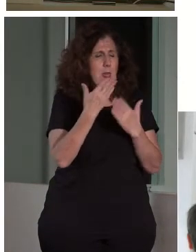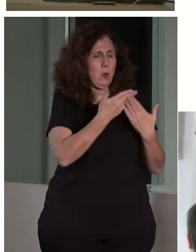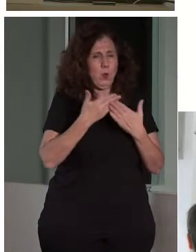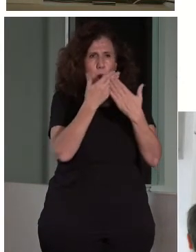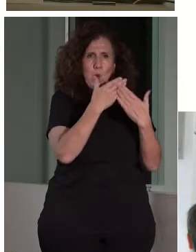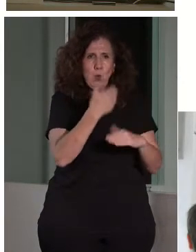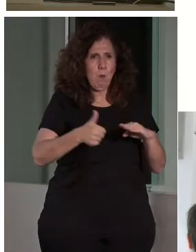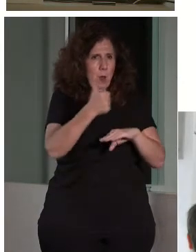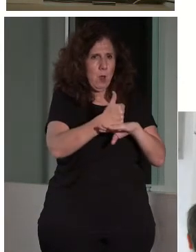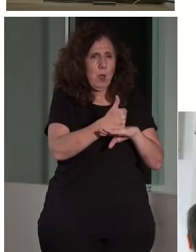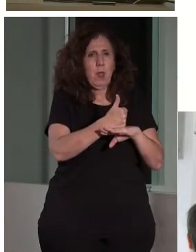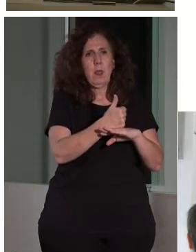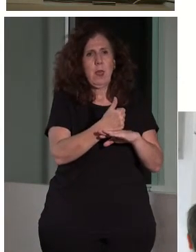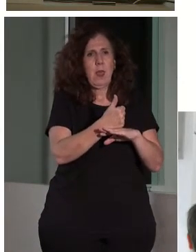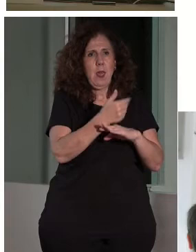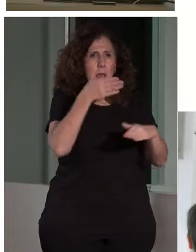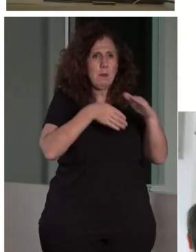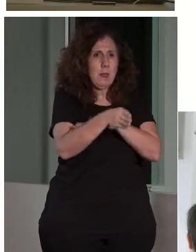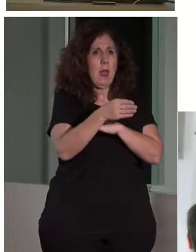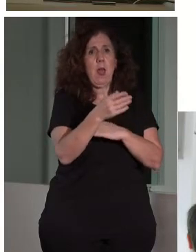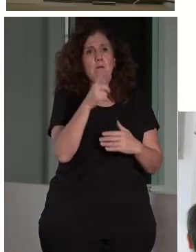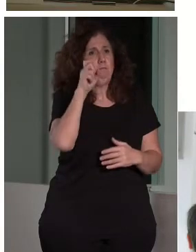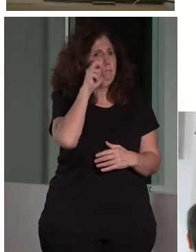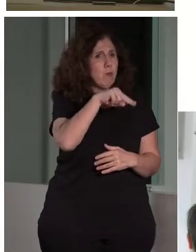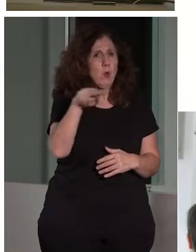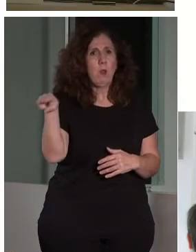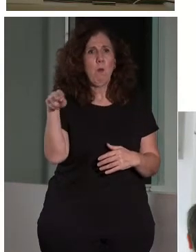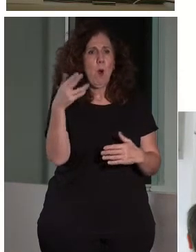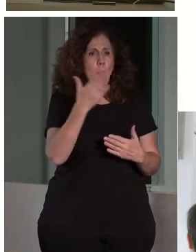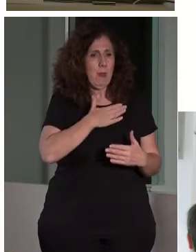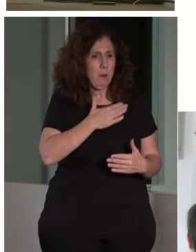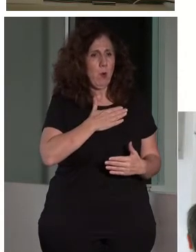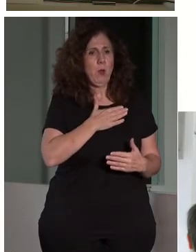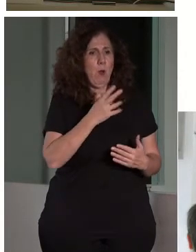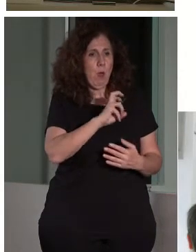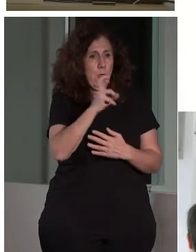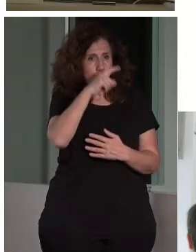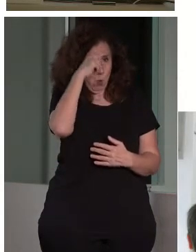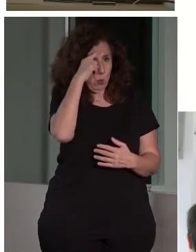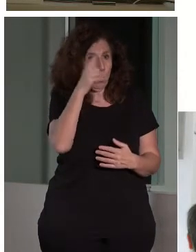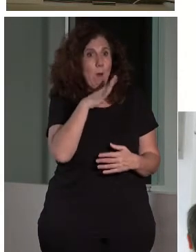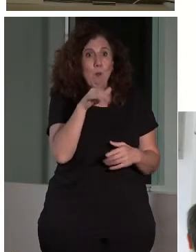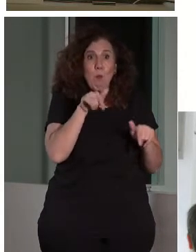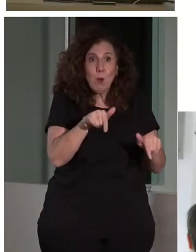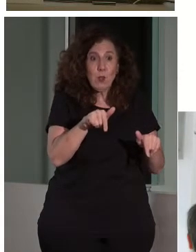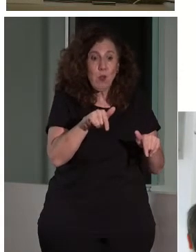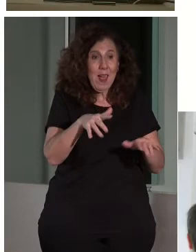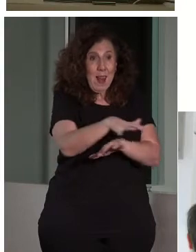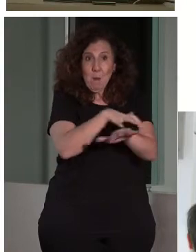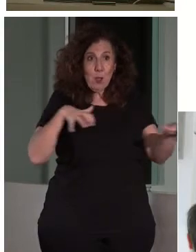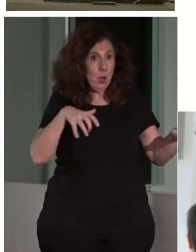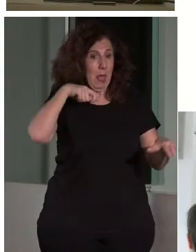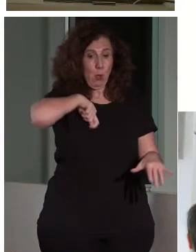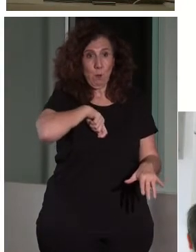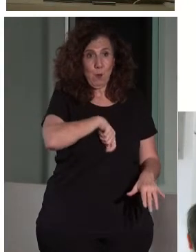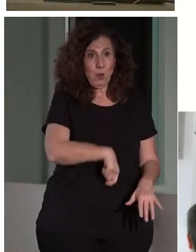arquitectura, diseño o turismo. No está muy extendida. Por eso, los profesionales de ninguna de estas disciplinas, la mayoría de